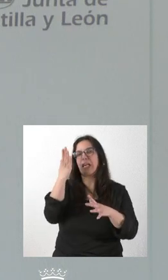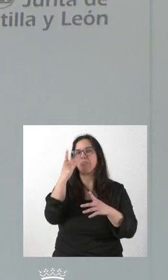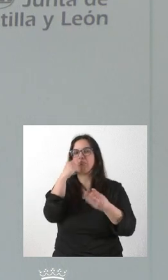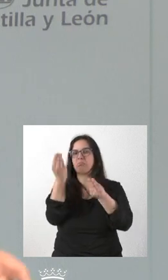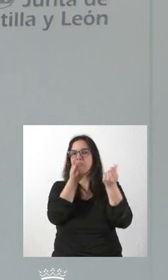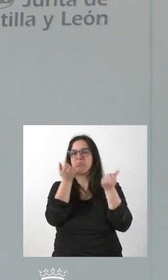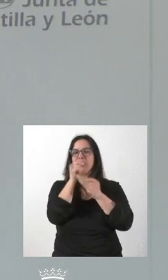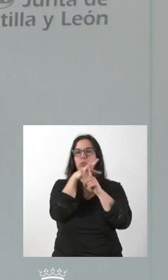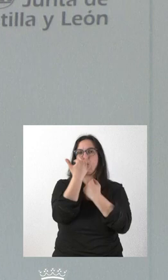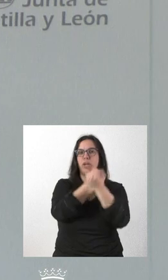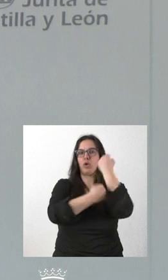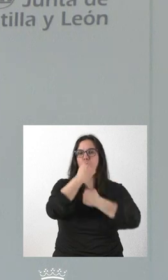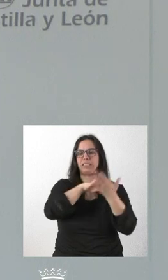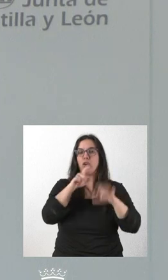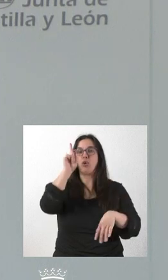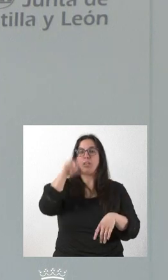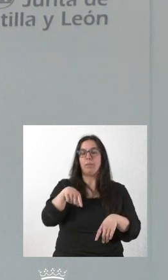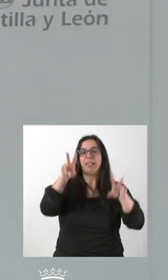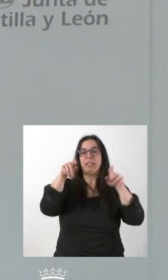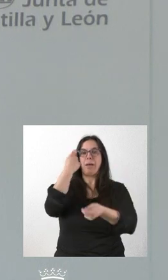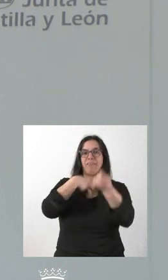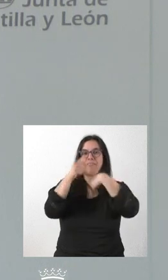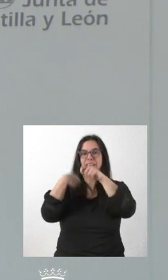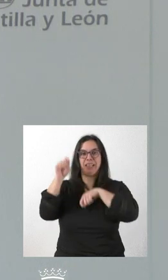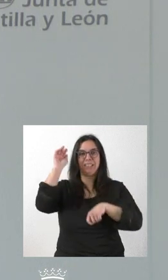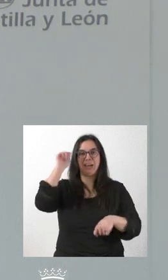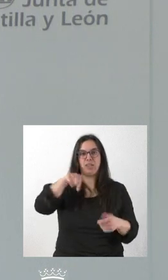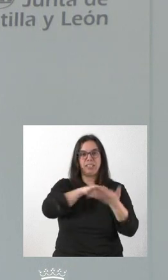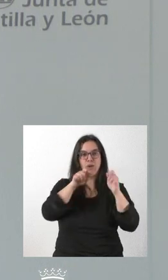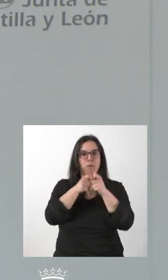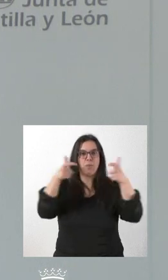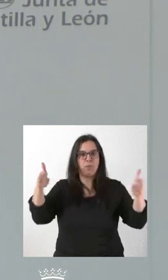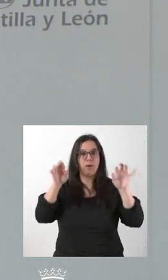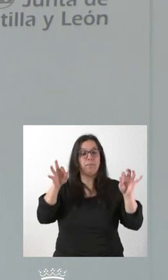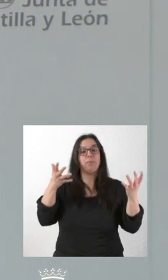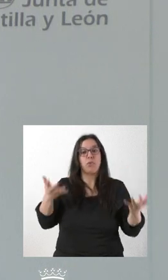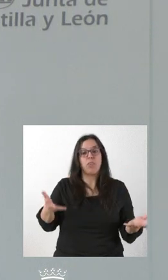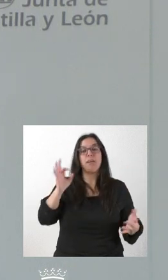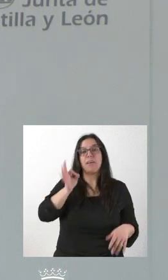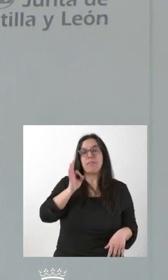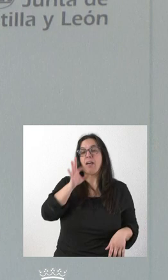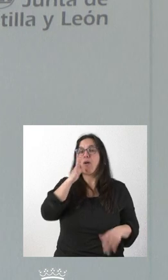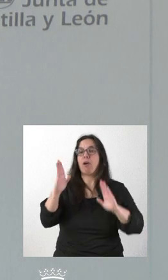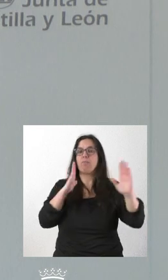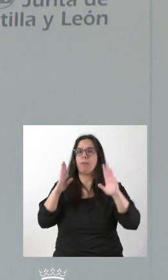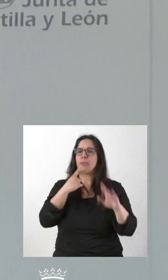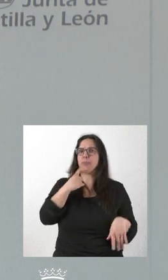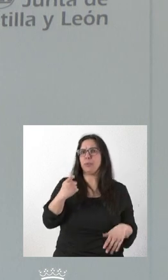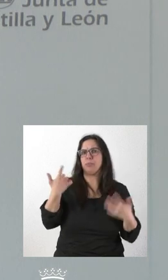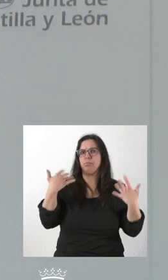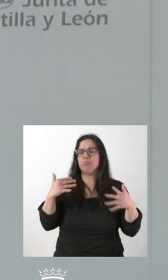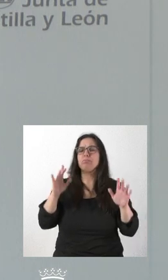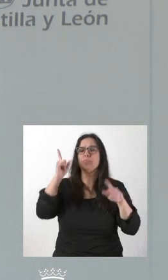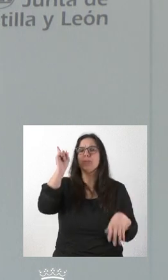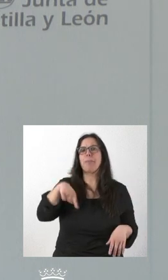exportaciones que en Castilla y León siguen creciendo. Desde ese punto de vista, es verdad que estamos en un momento de estimada dificultad, pero